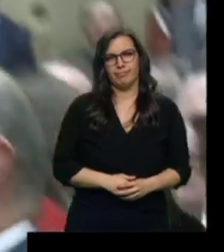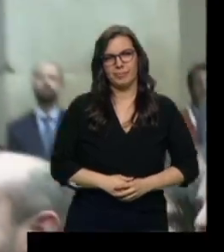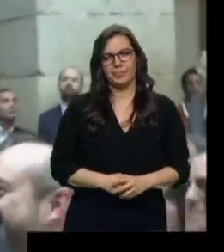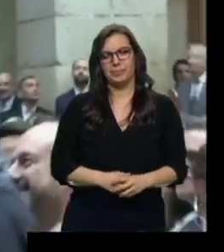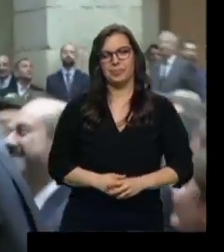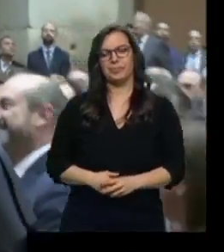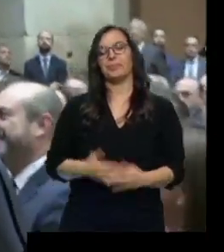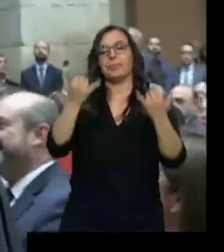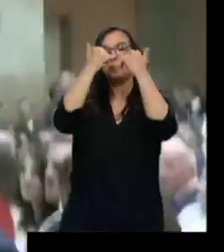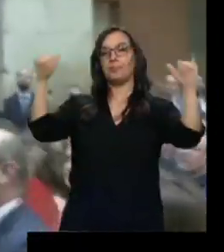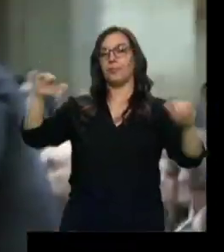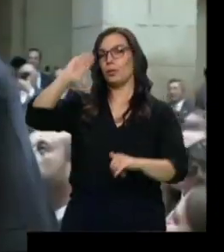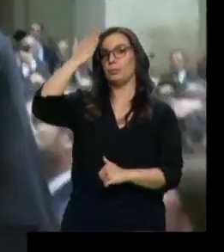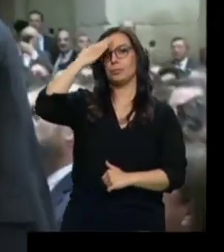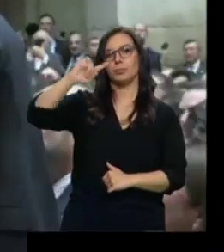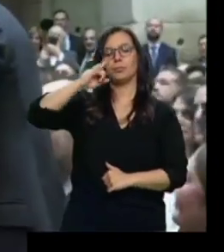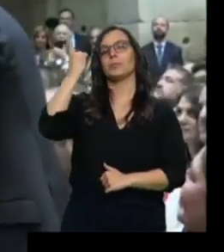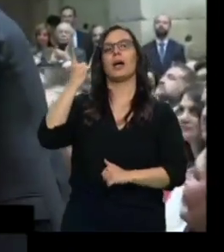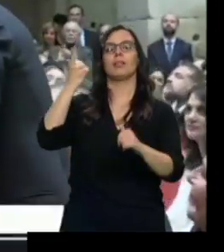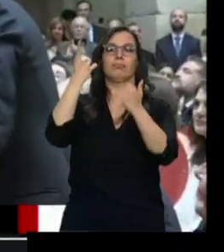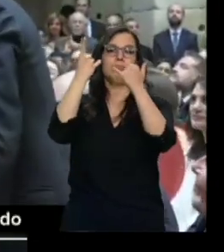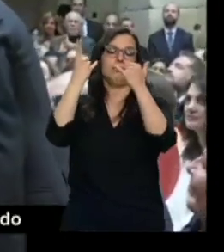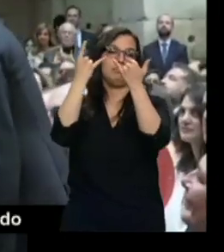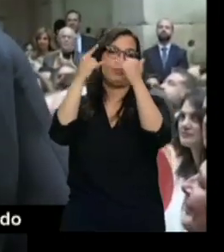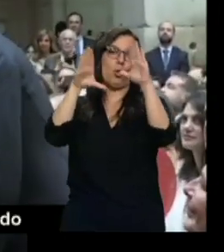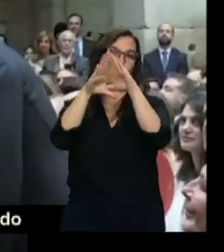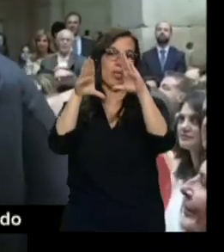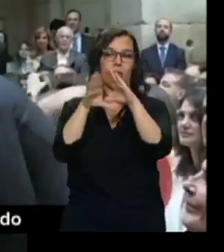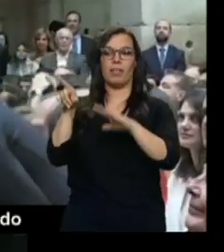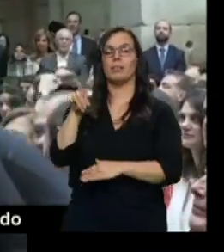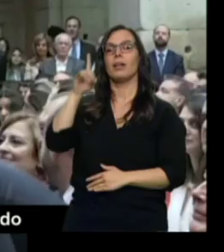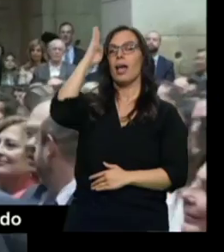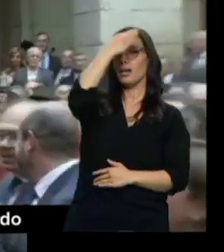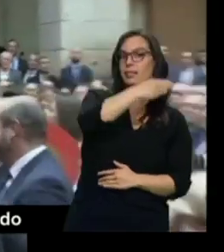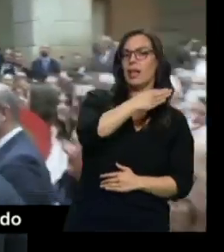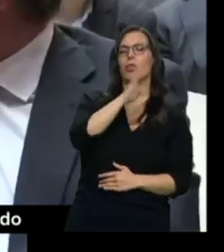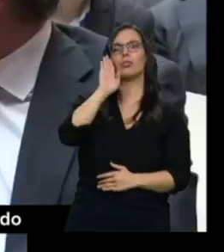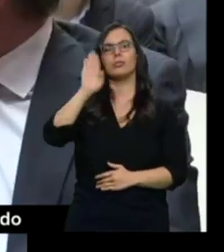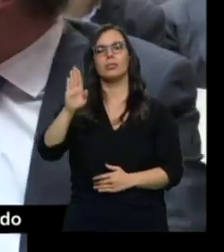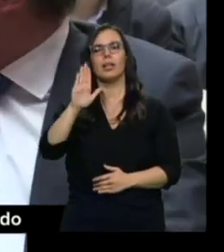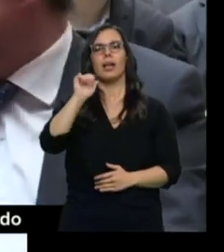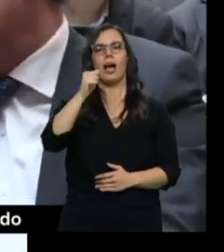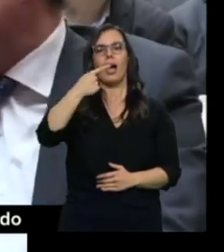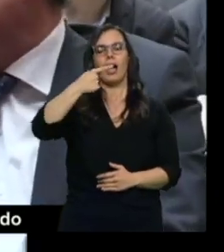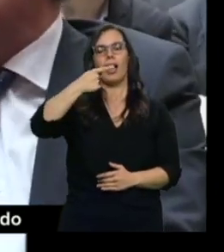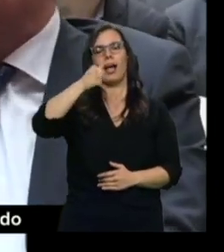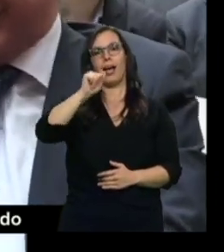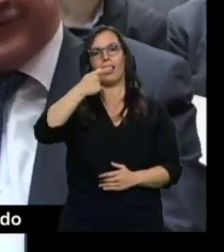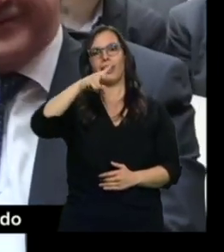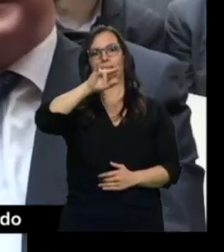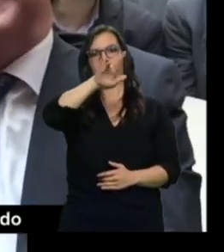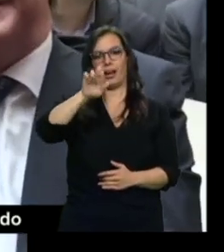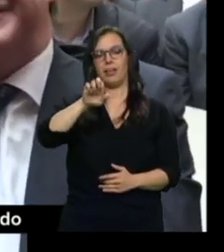El acto central del Día de la Comunidad de Madrid nos dejaba esta imagen. Pablo Casado saludando a Esperanza Aguirre, bajo cuyo mandato Casado fue